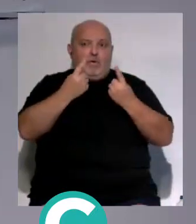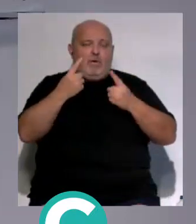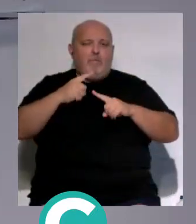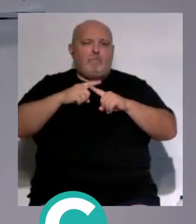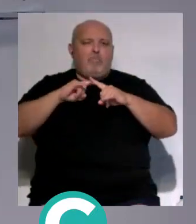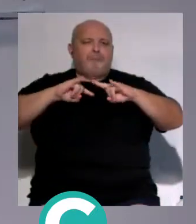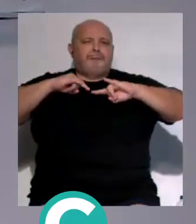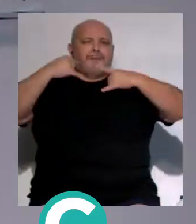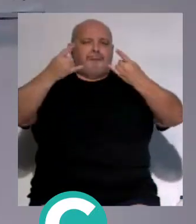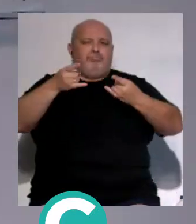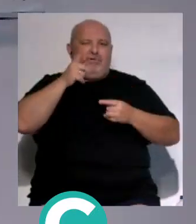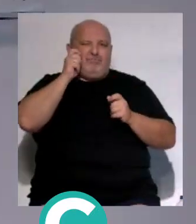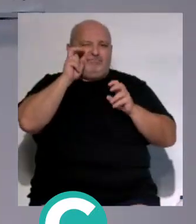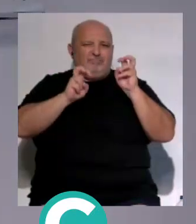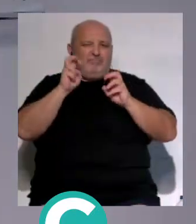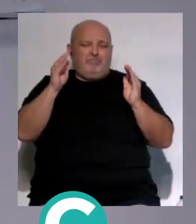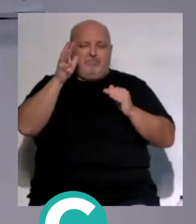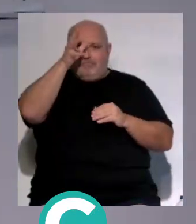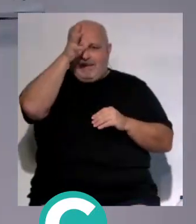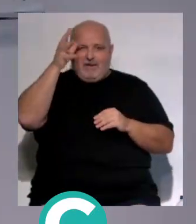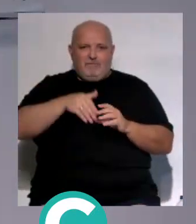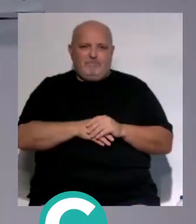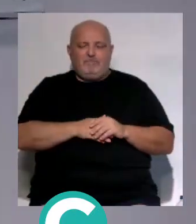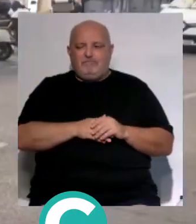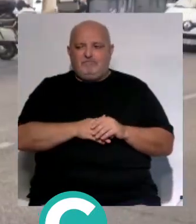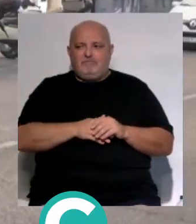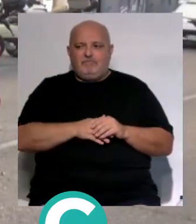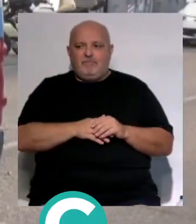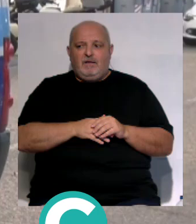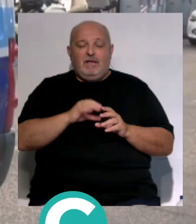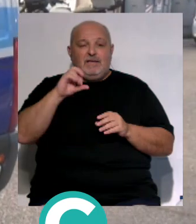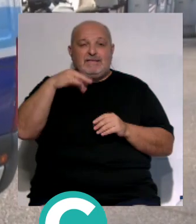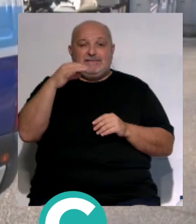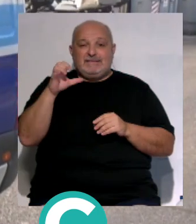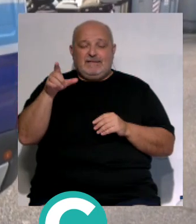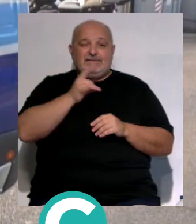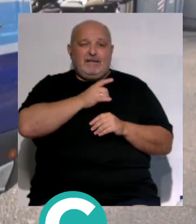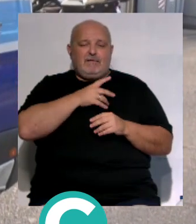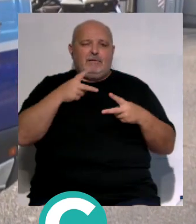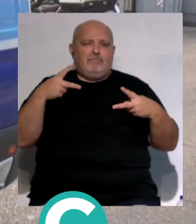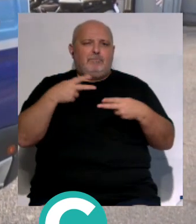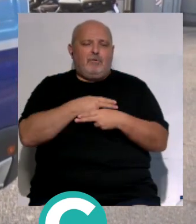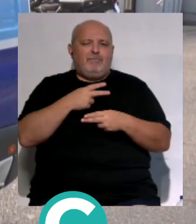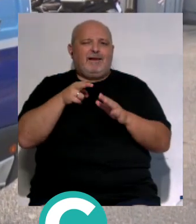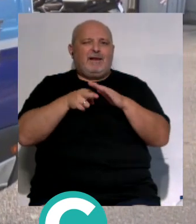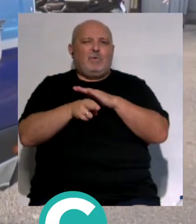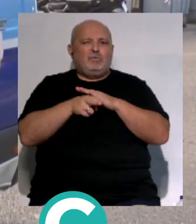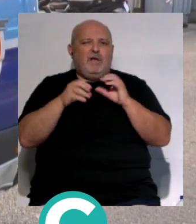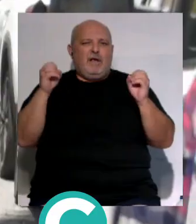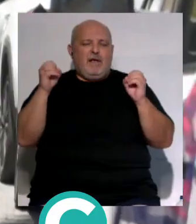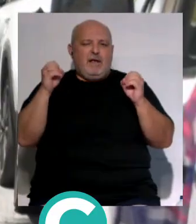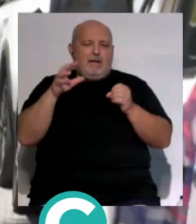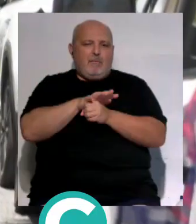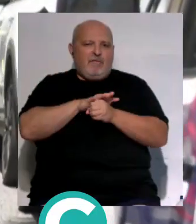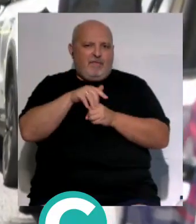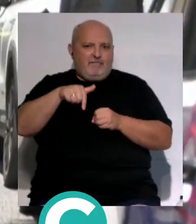multiplican su población en los meses de verano. SACSE denuncia nuevos recortes en los recursos sanitarios en la